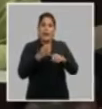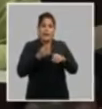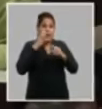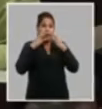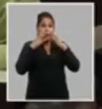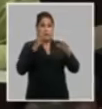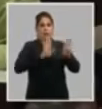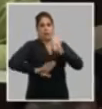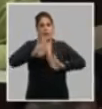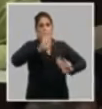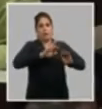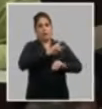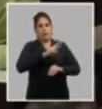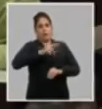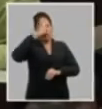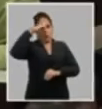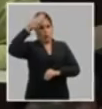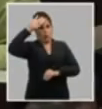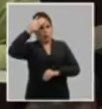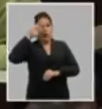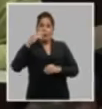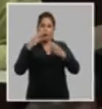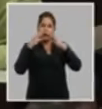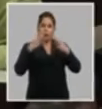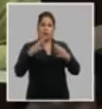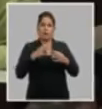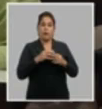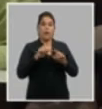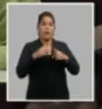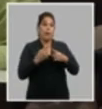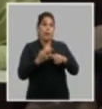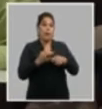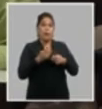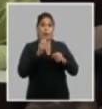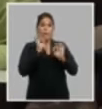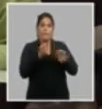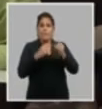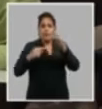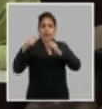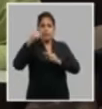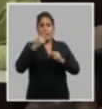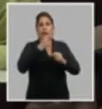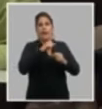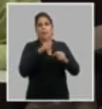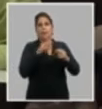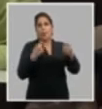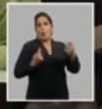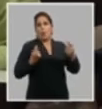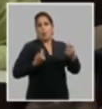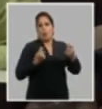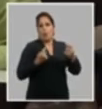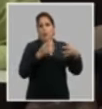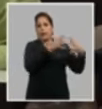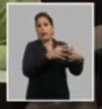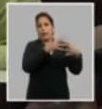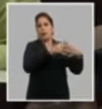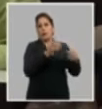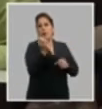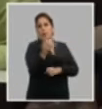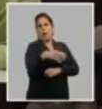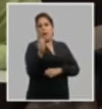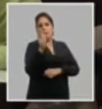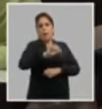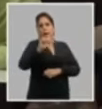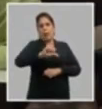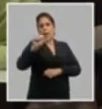para defender la obra de la revolución para enriquecerla pero además es el antídoto principal para el combate que se nos hace porque demuestra